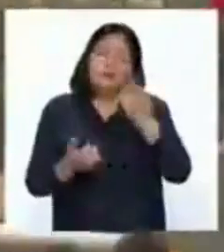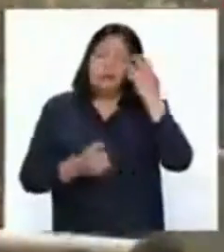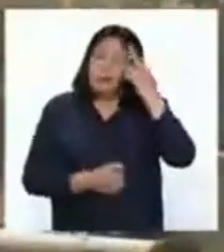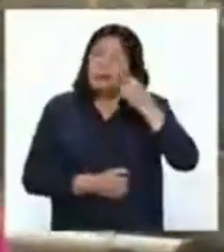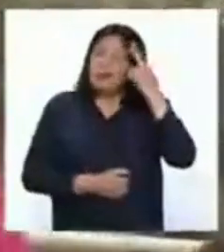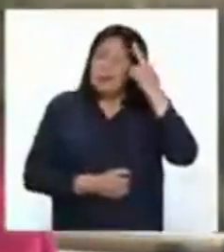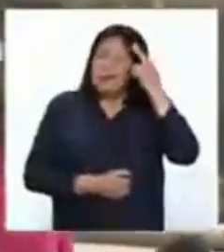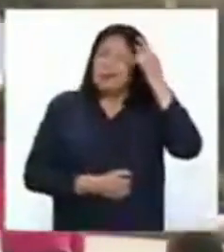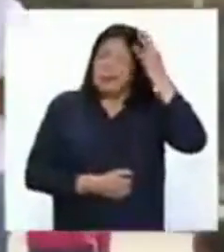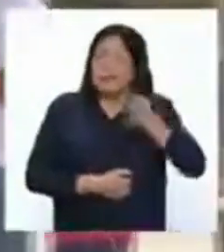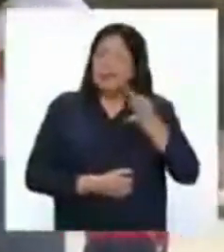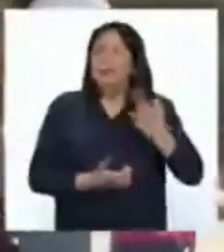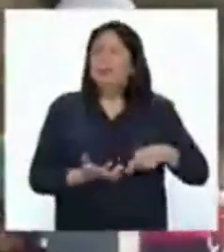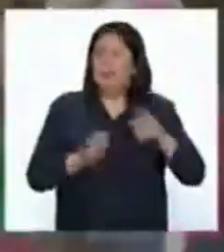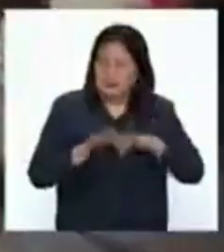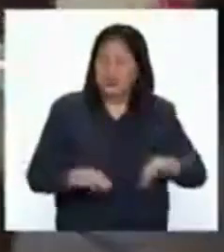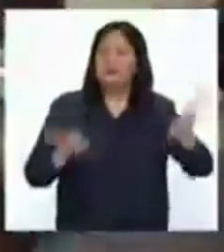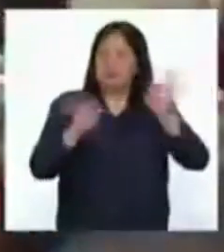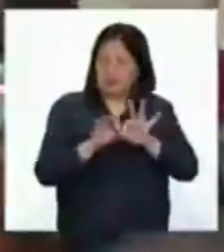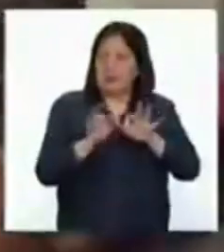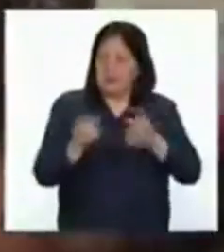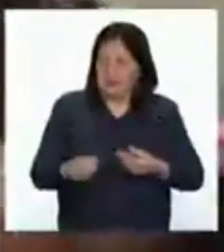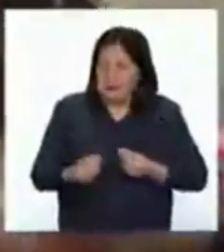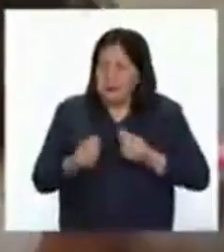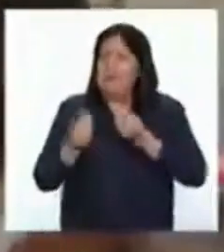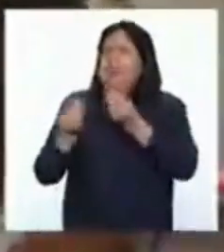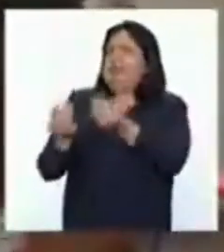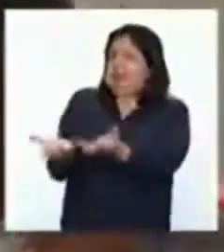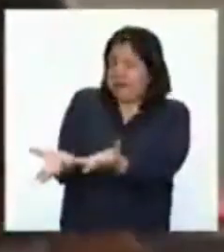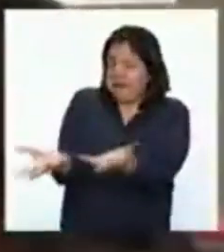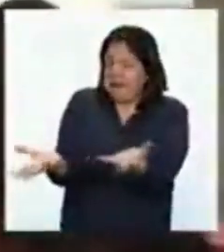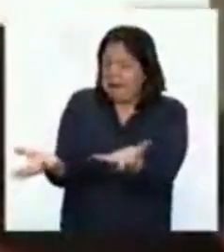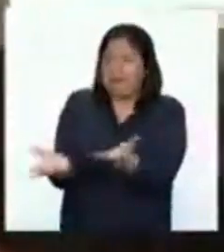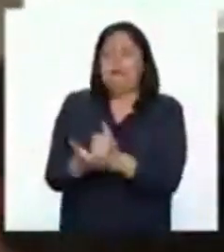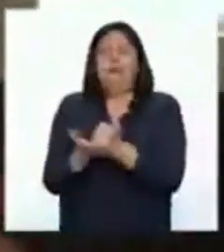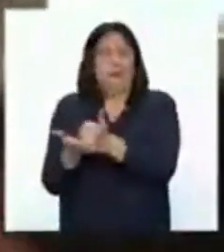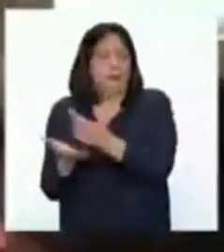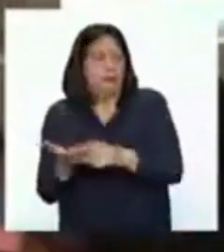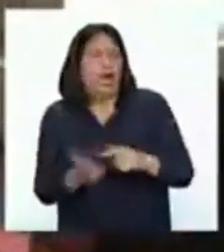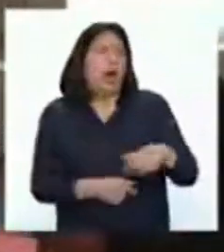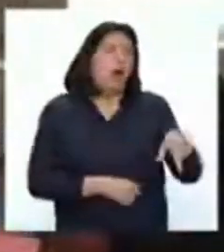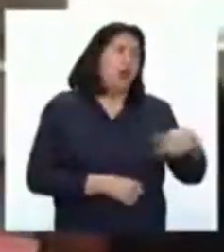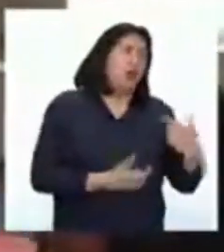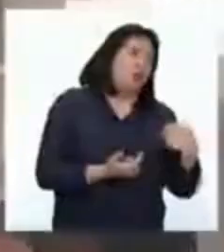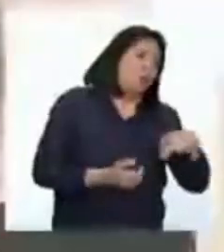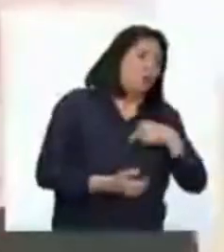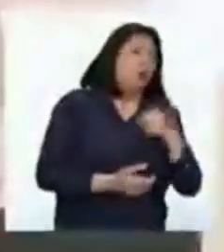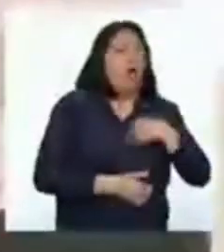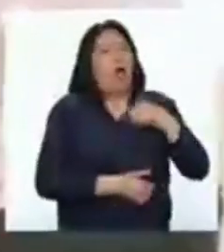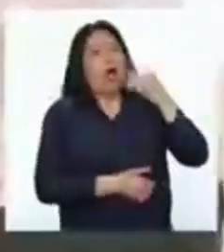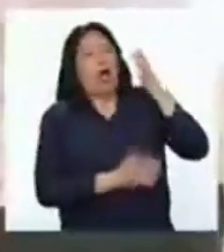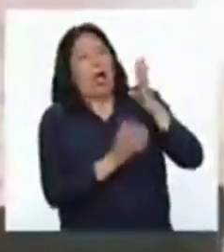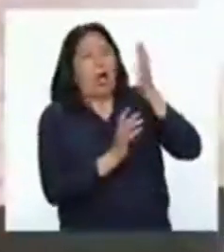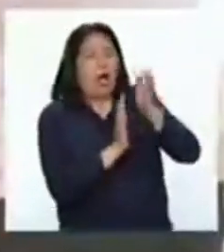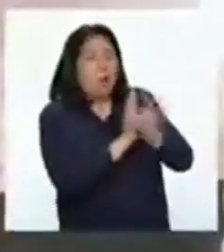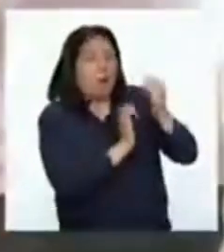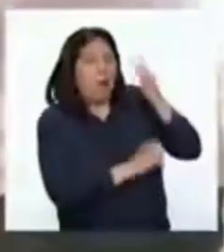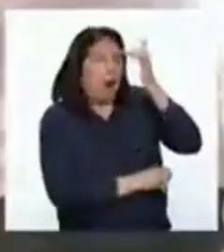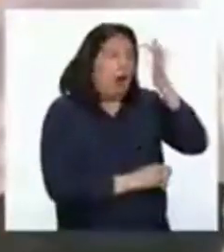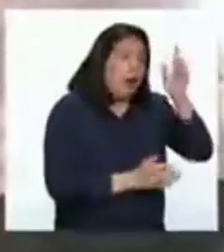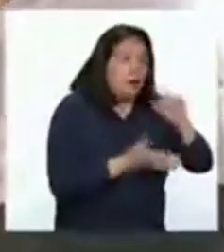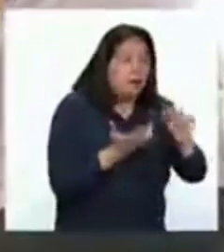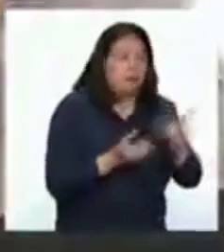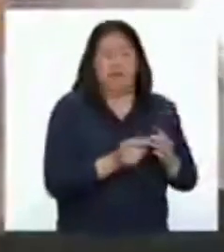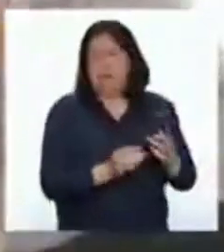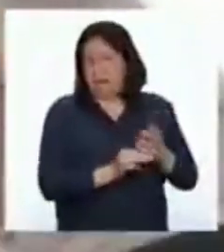importante poder brindar esto. No seremos muchos unos genios dentro de nuestras materias, pero creo que con el poco